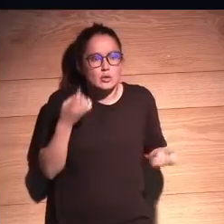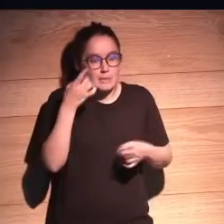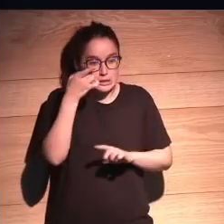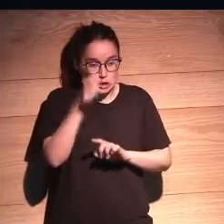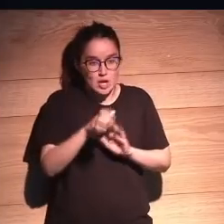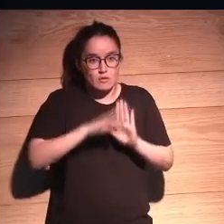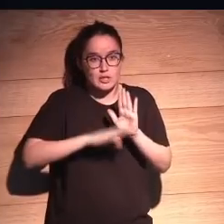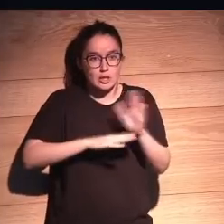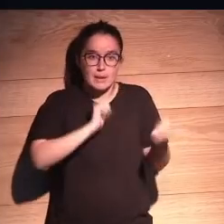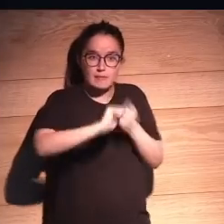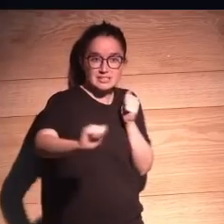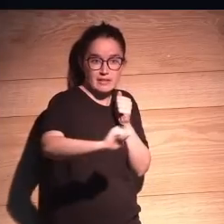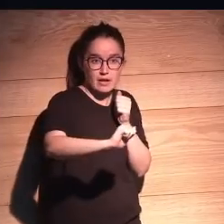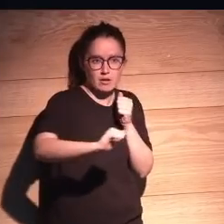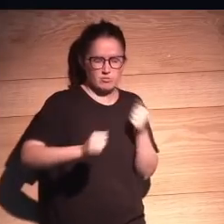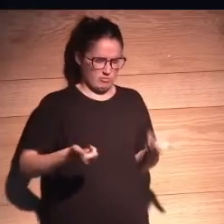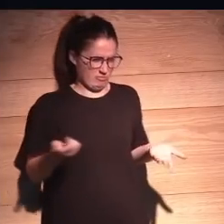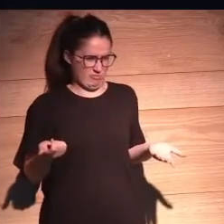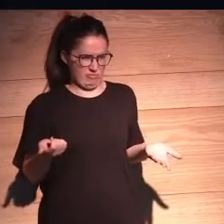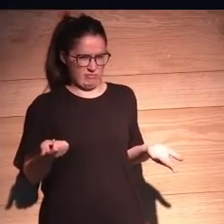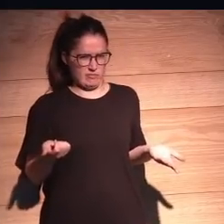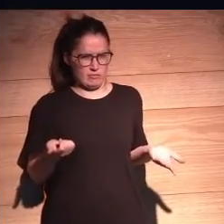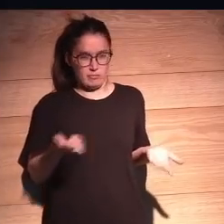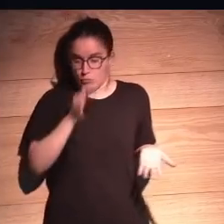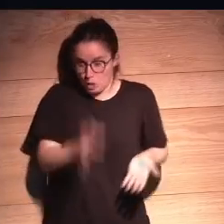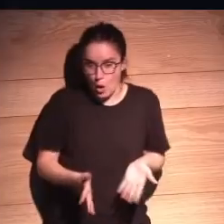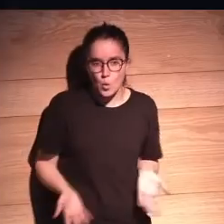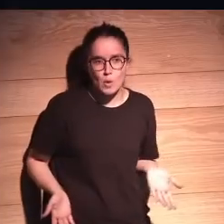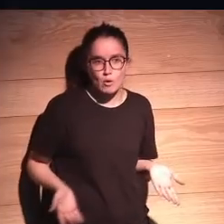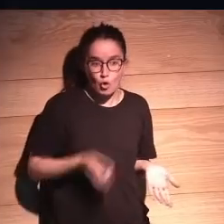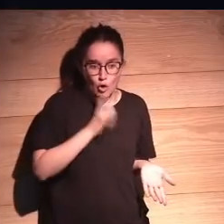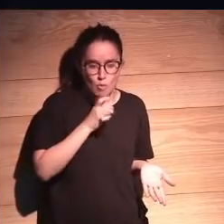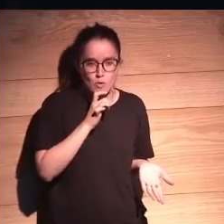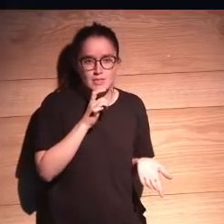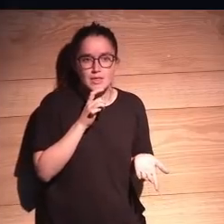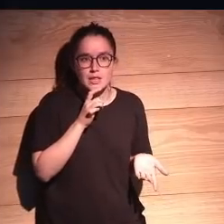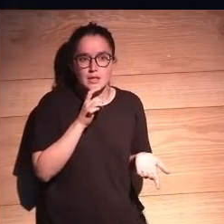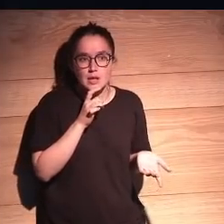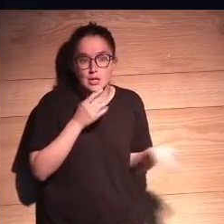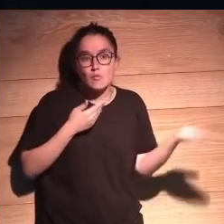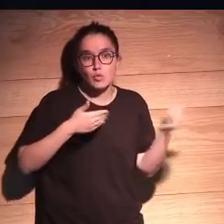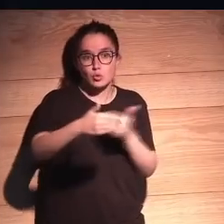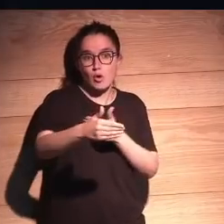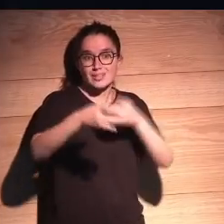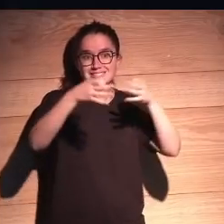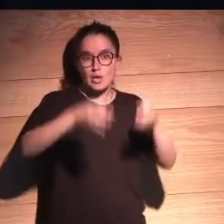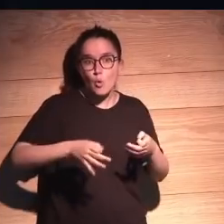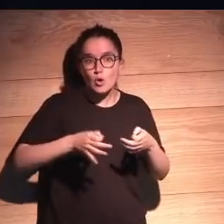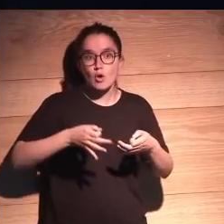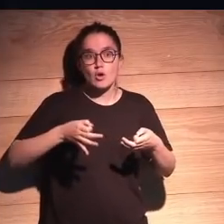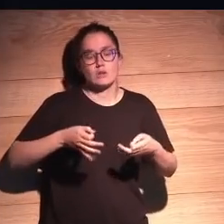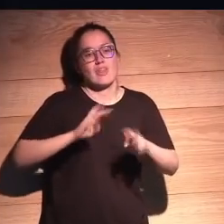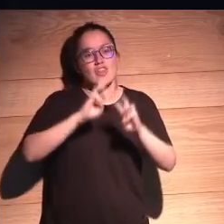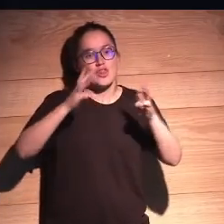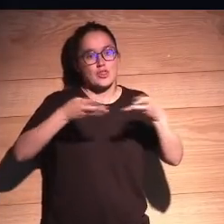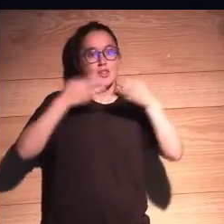que hace un programa para fastidiar al otro pero ¿qué dices? te lo juro digo va haber una disciplina en el futuro que será la ciberseguridad